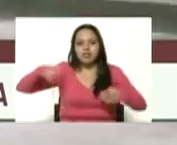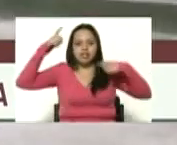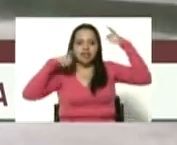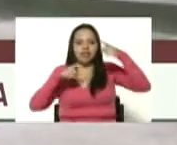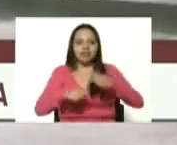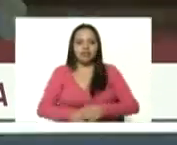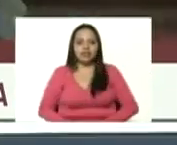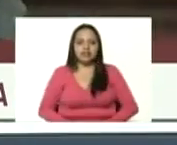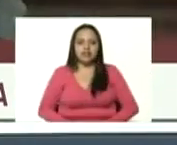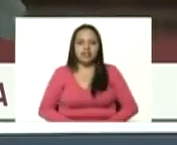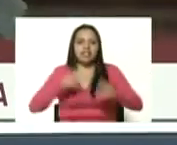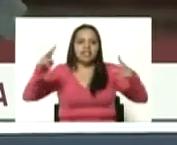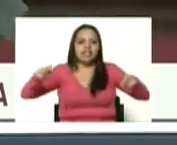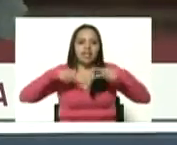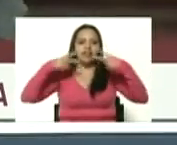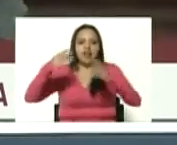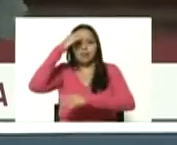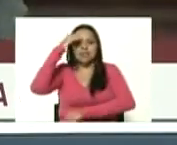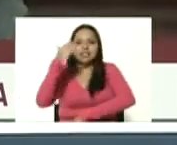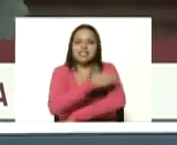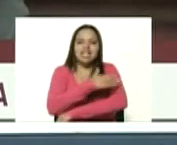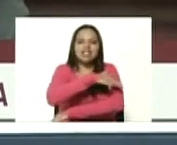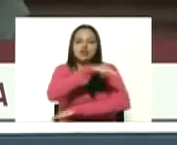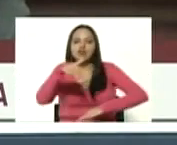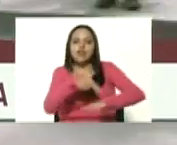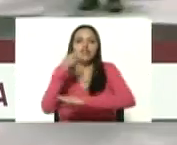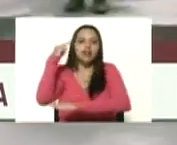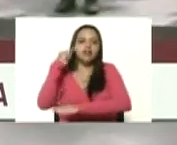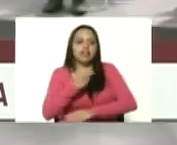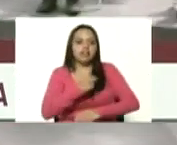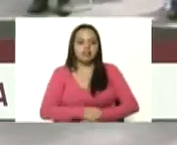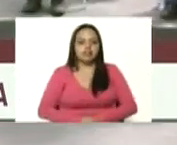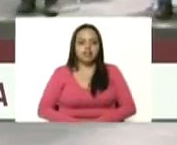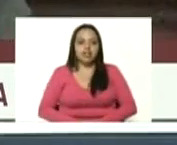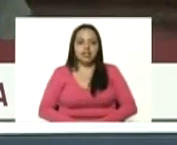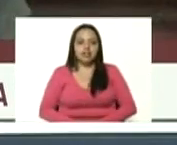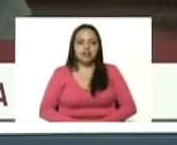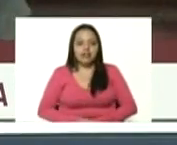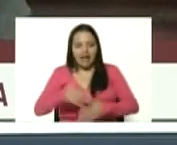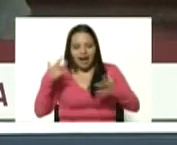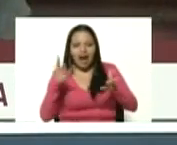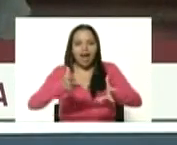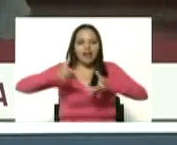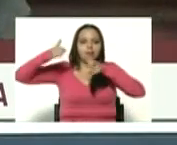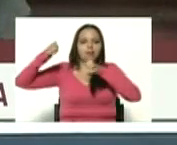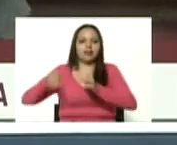que viva la milicia nacional bolivariana ARPA